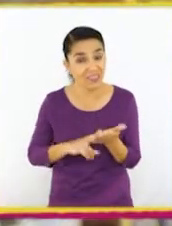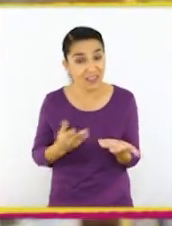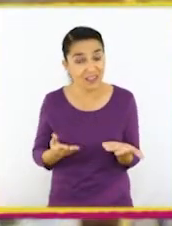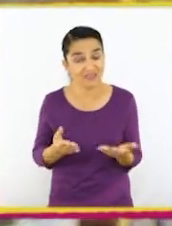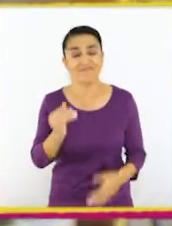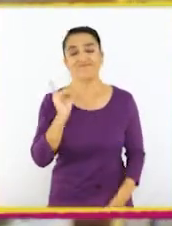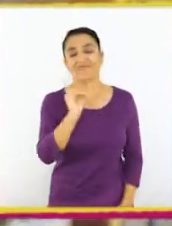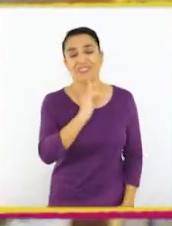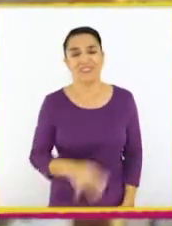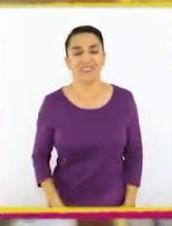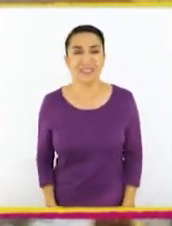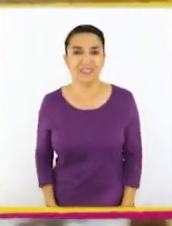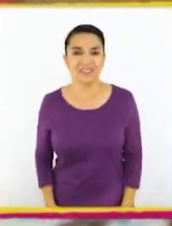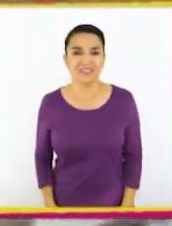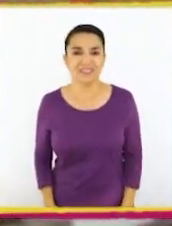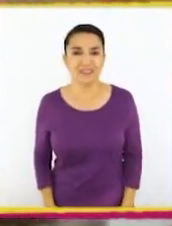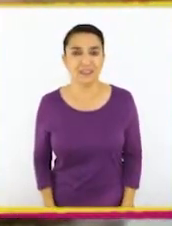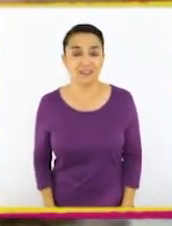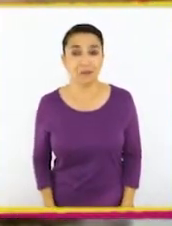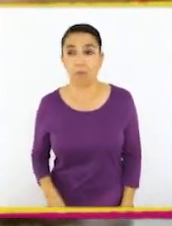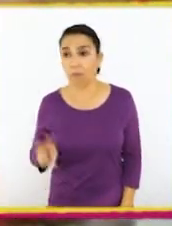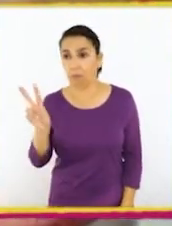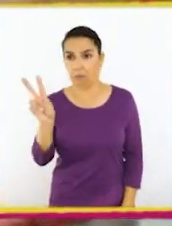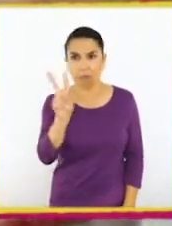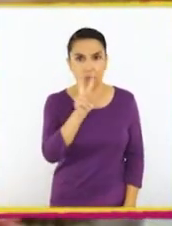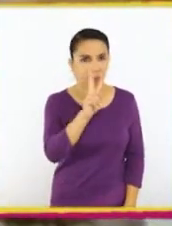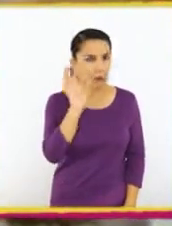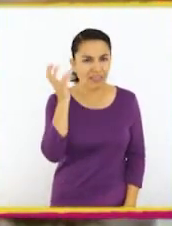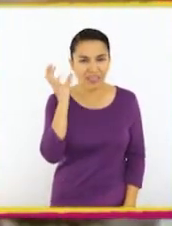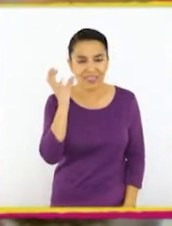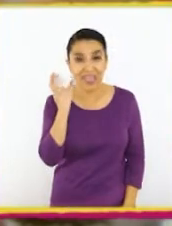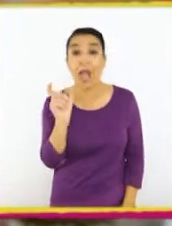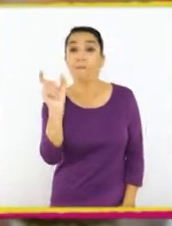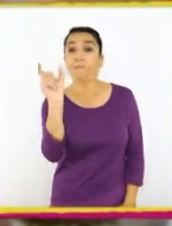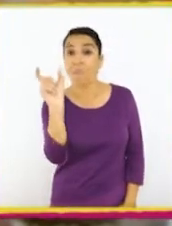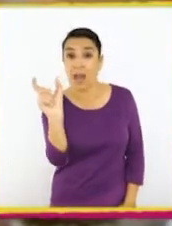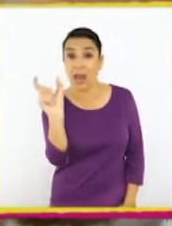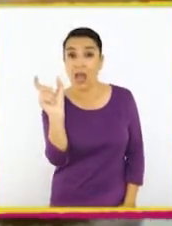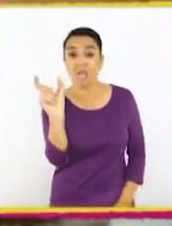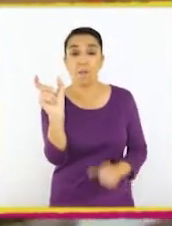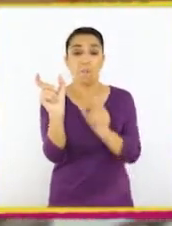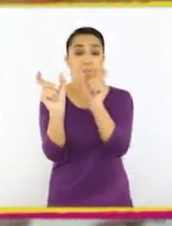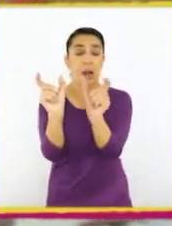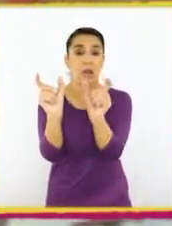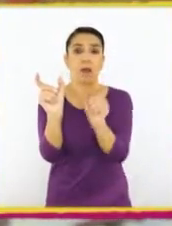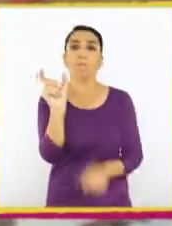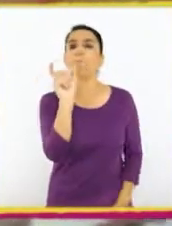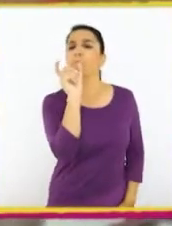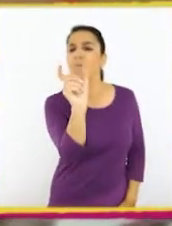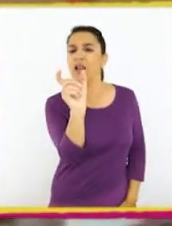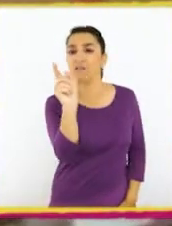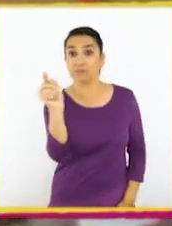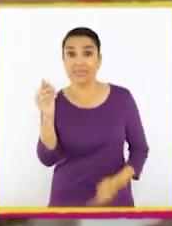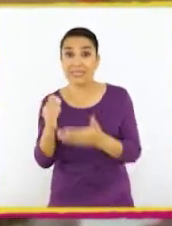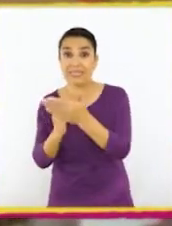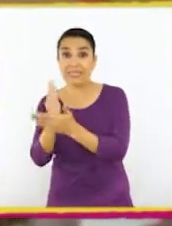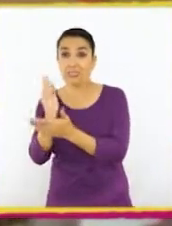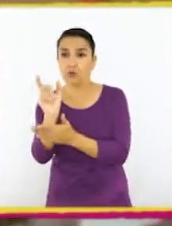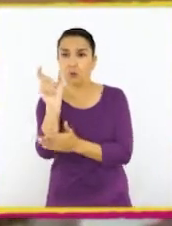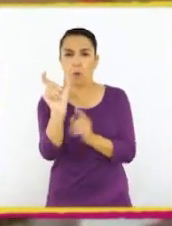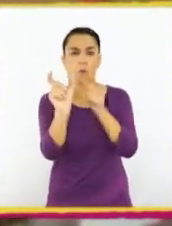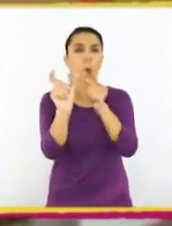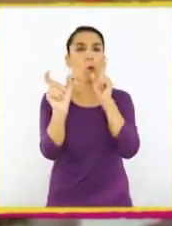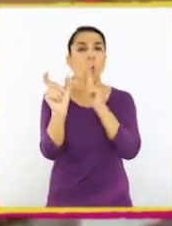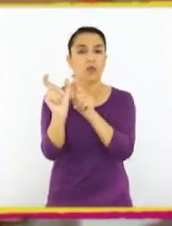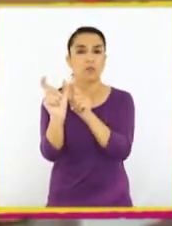Por supuesto que sí. No se entendería nada. Cada palabra tiene un inicio y un fin. No